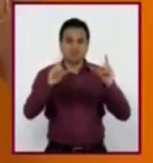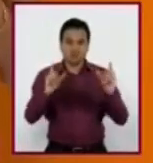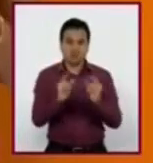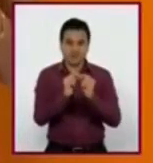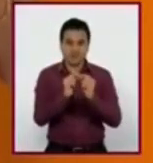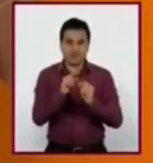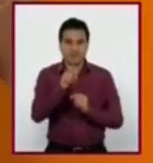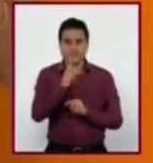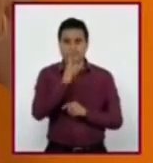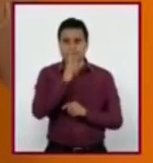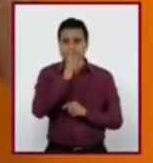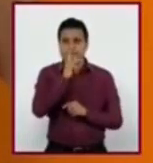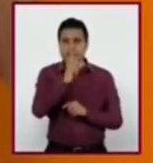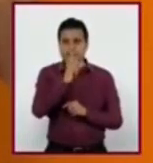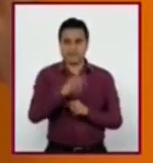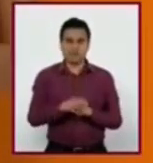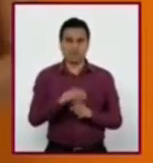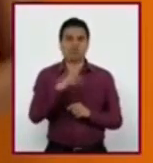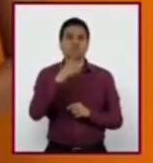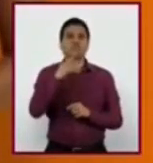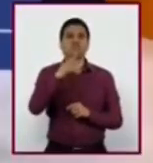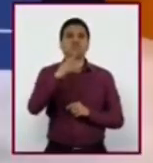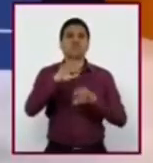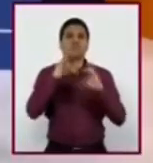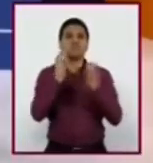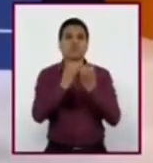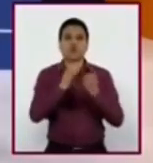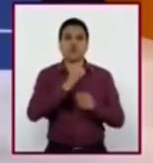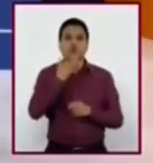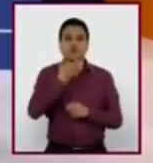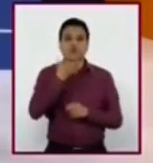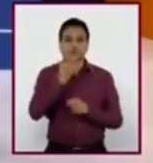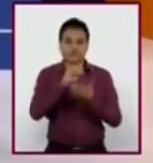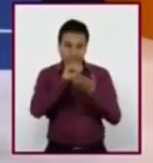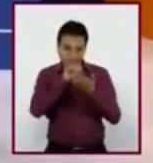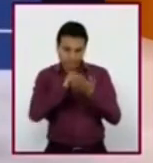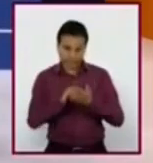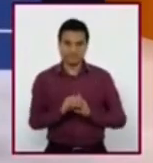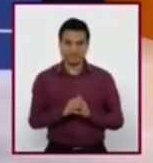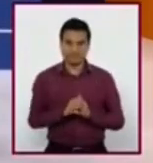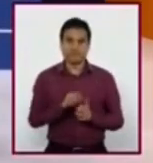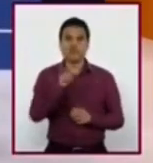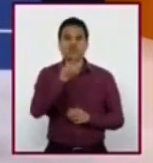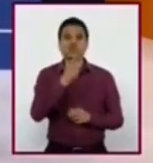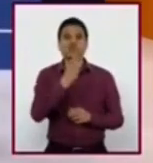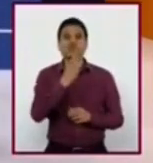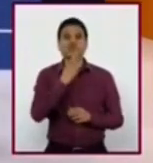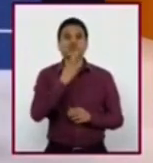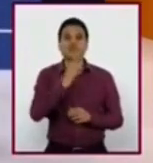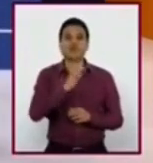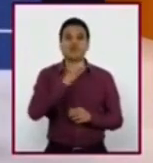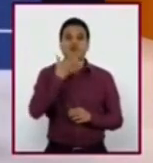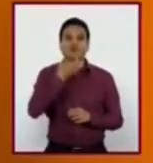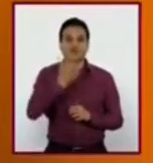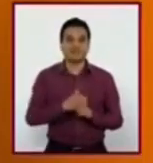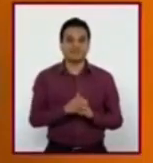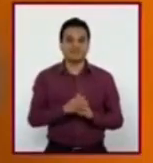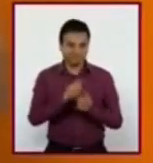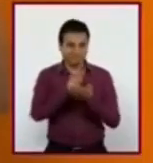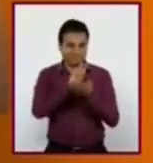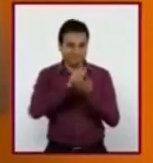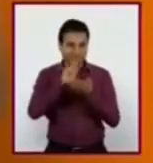integren palabras que emplean en su localidad. Sí, de las palabras que ustedes utilizan y que no han escuchado en los demás.